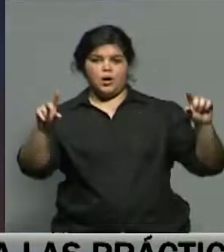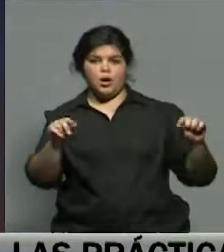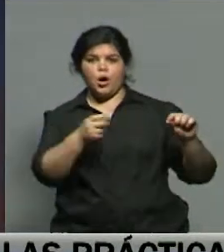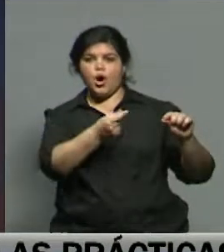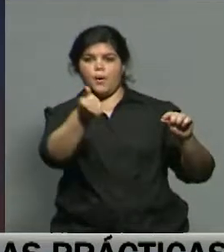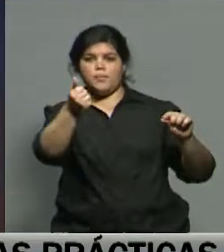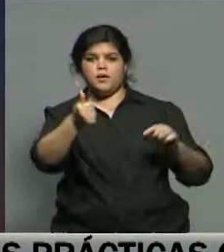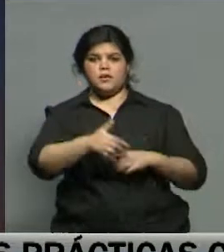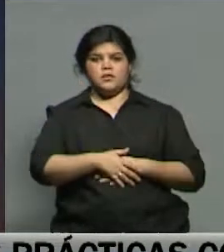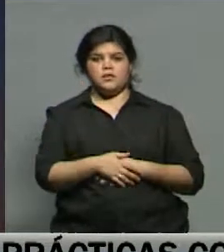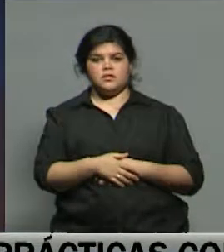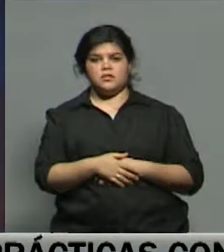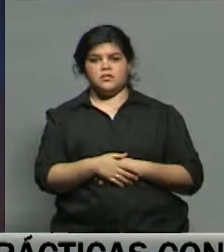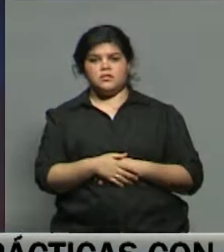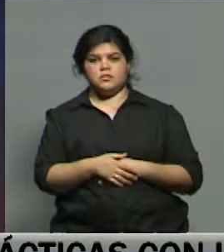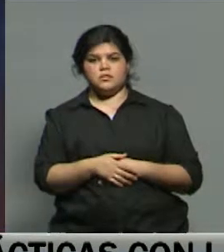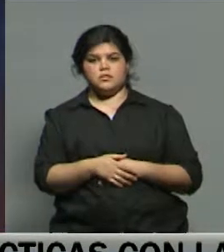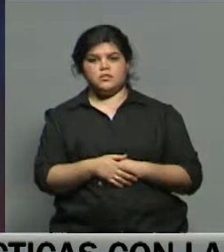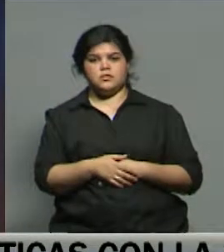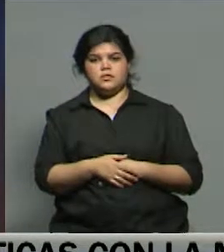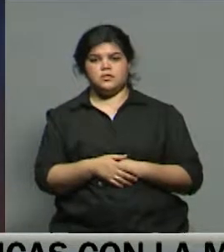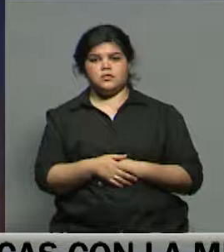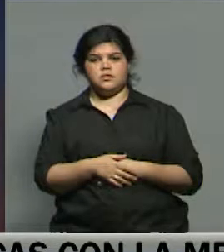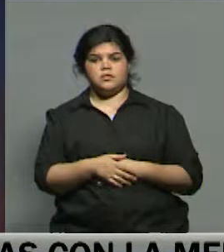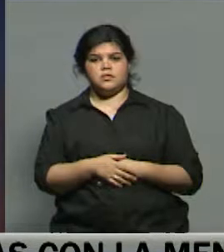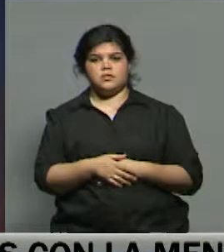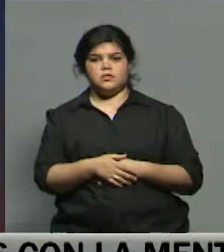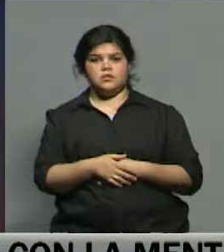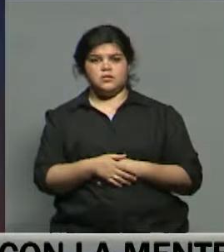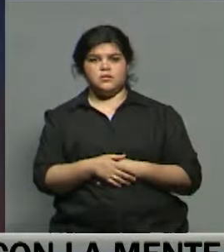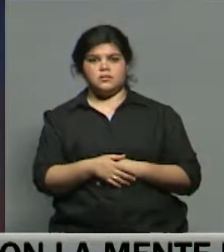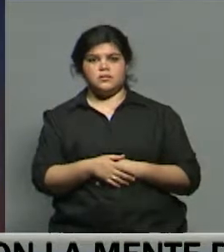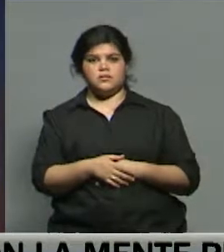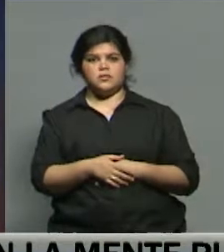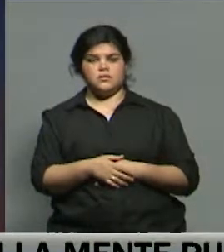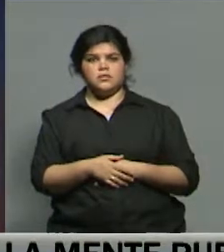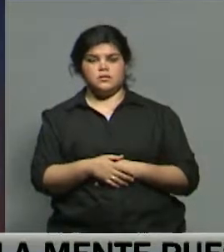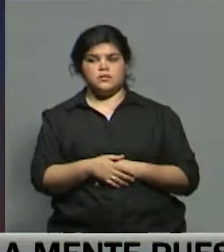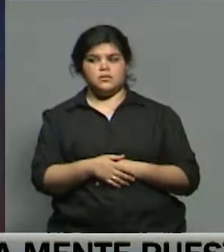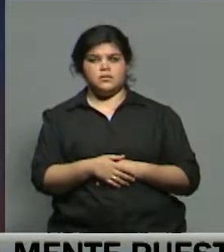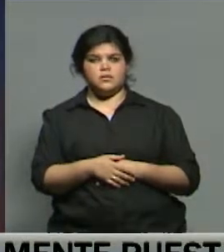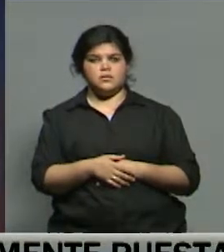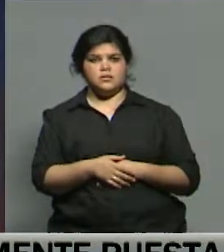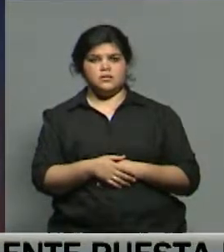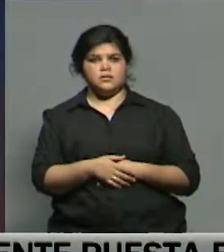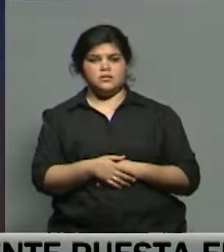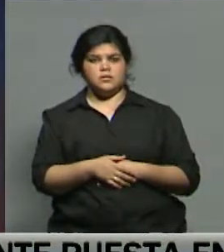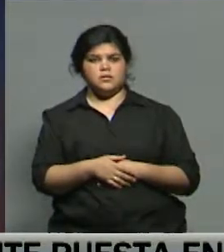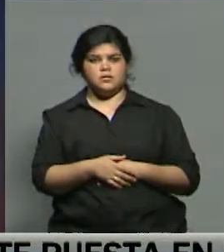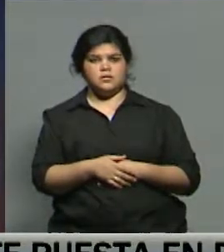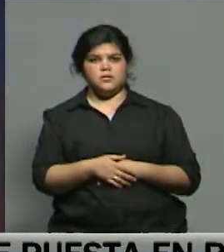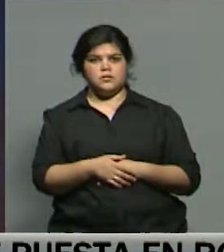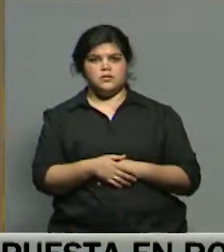en 17.30, el euro 20.60, el real 4.80 y el peso chileno 0,02